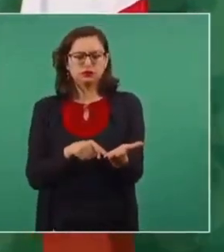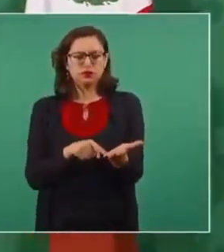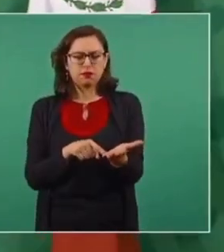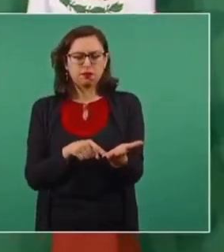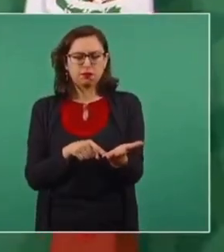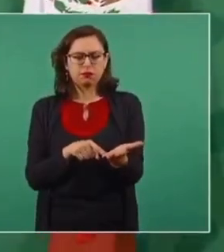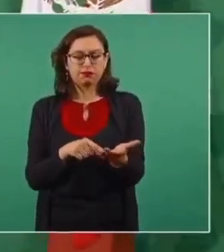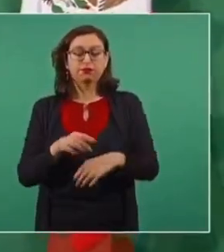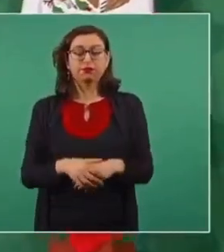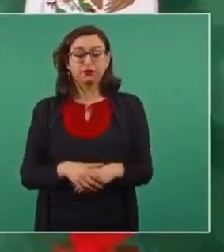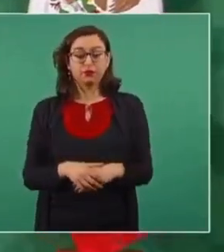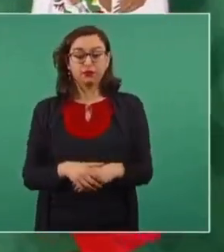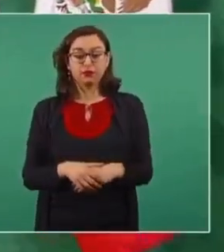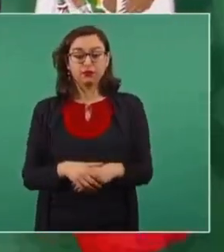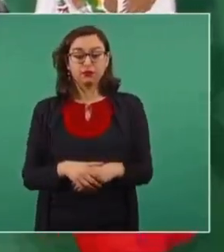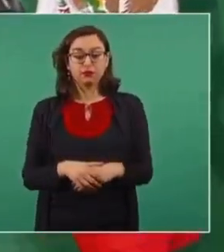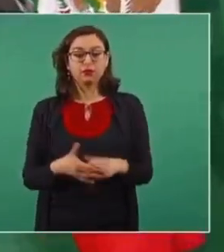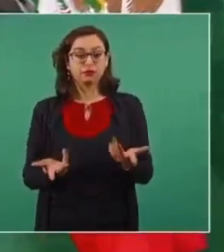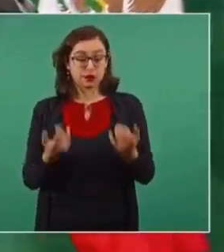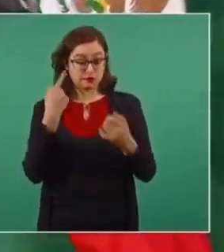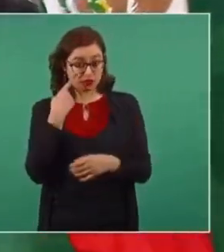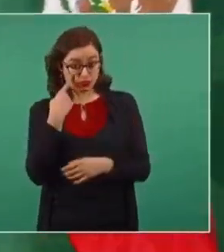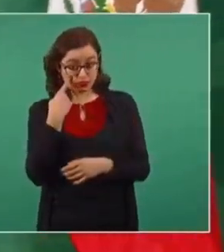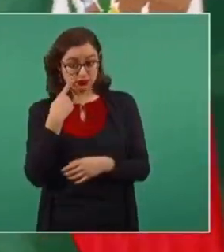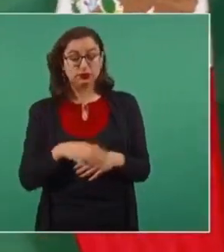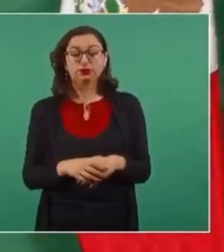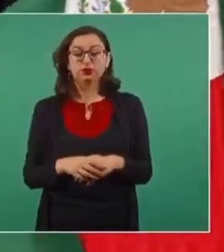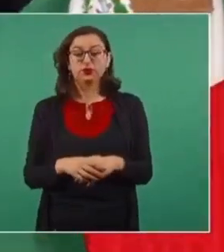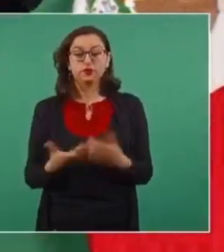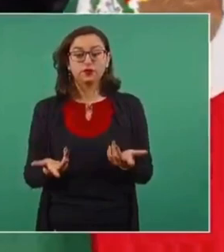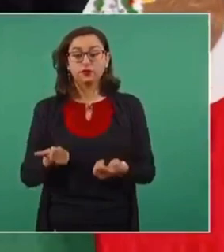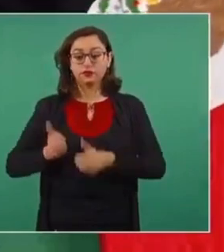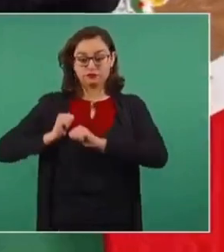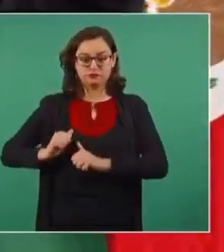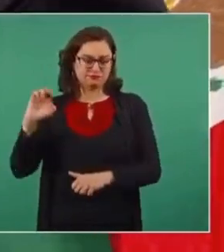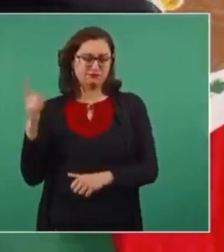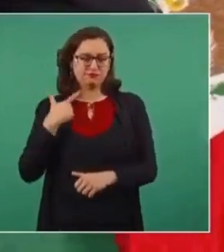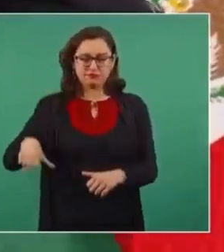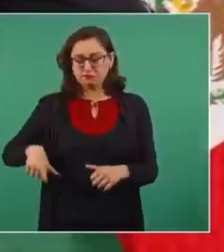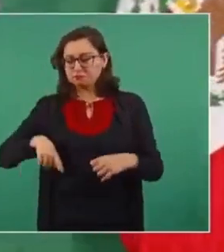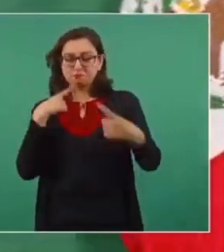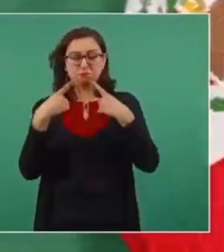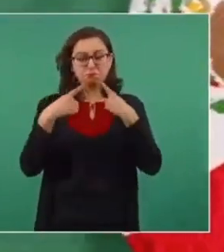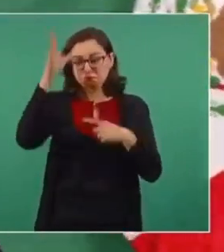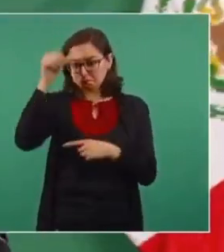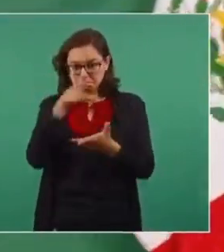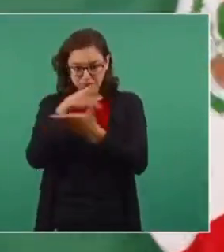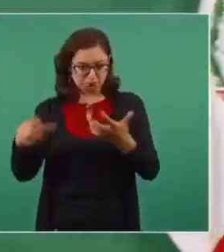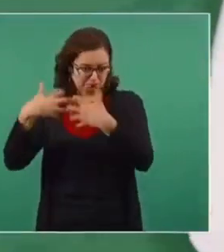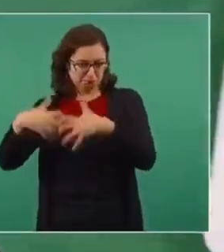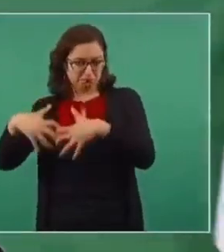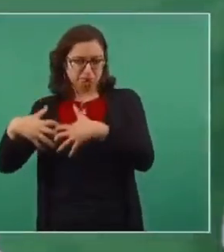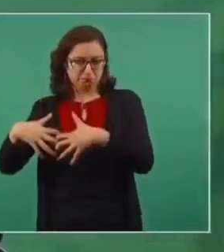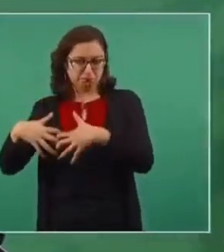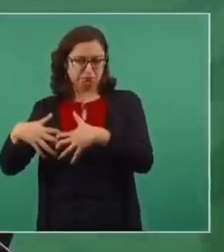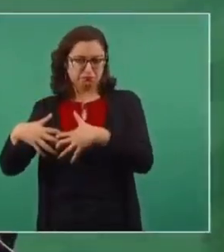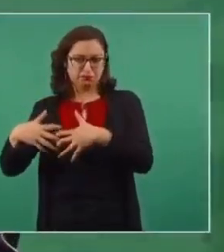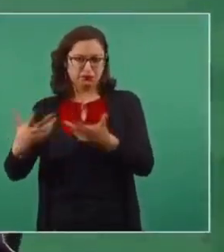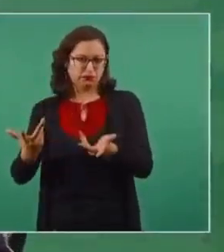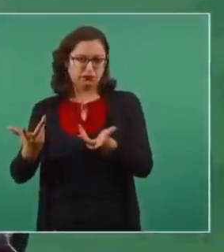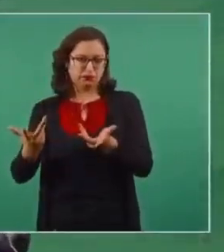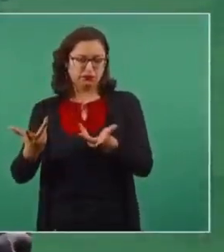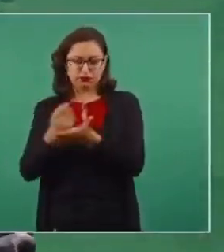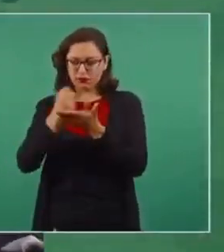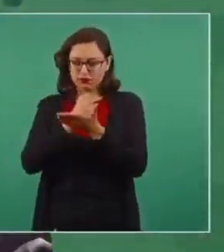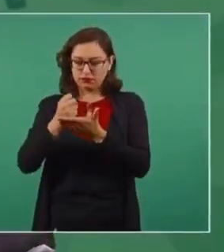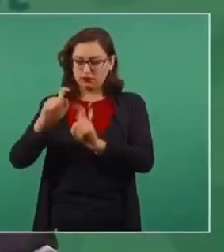Cuando se compró la planta, también por consigna, de esos negocios que hacen arriba, porque ni modo que la decisión